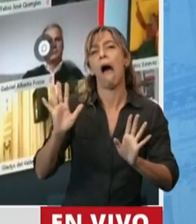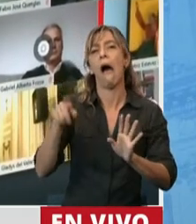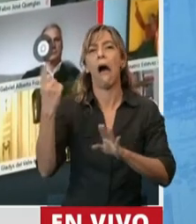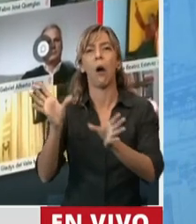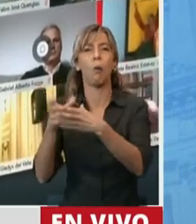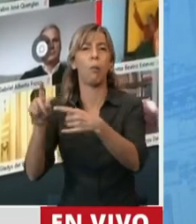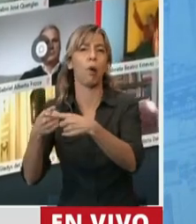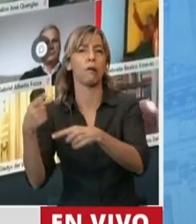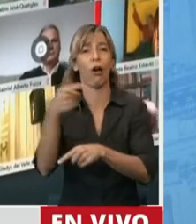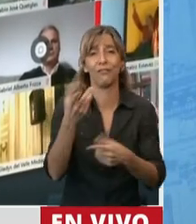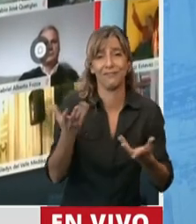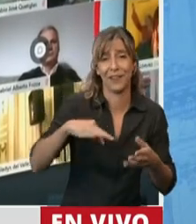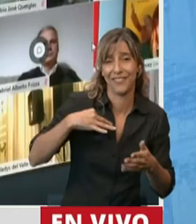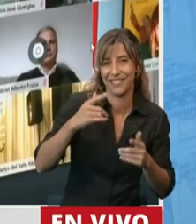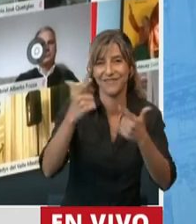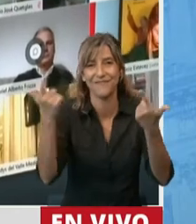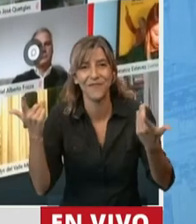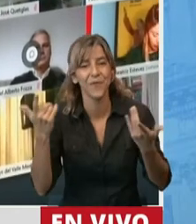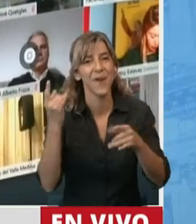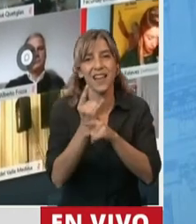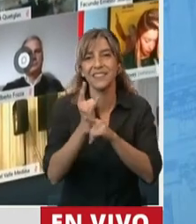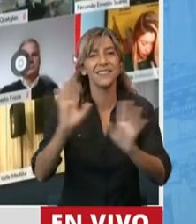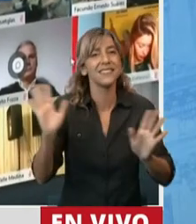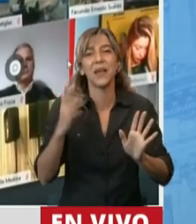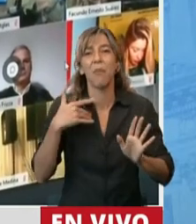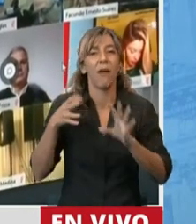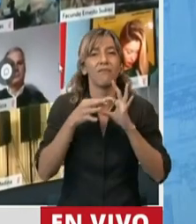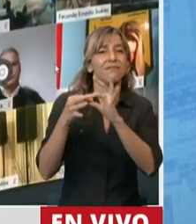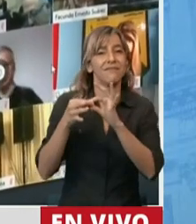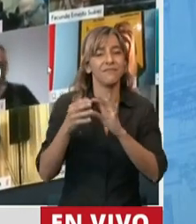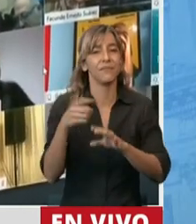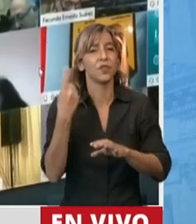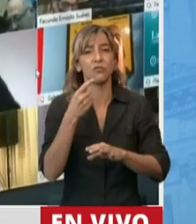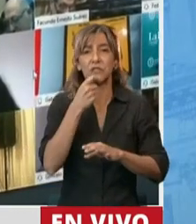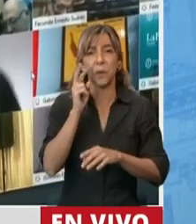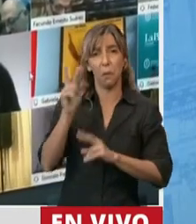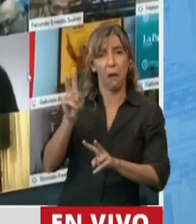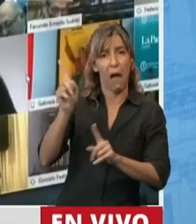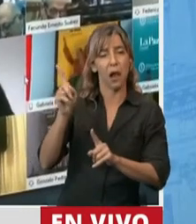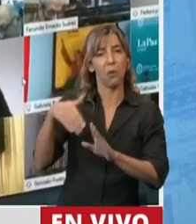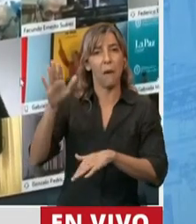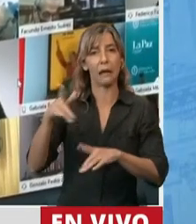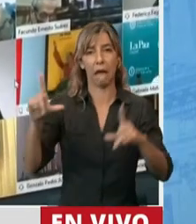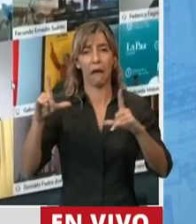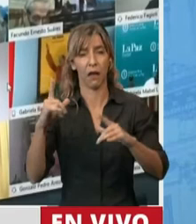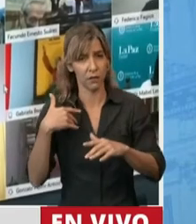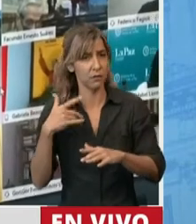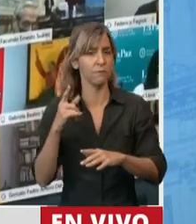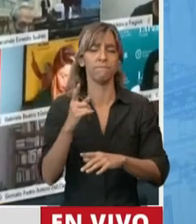se quiere acercar ventaja con banderías políticas lo que debemos hacer es apelar a nuestra conciencia